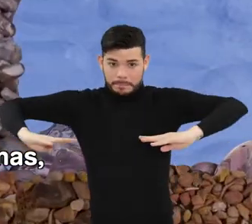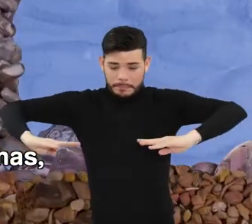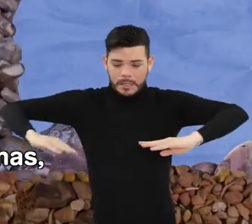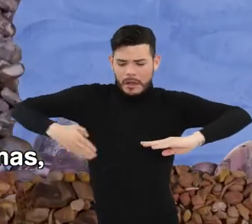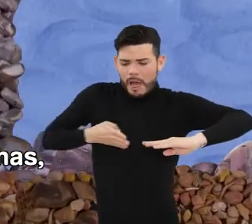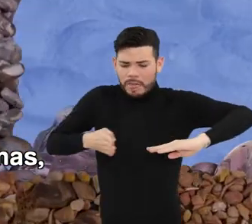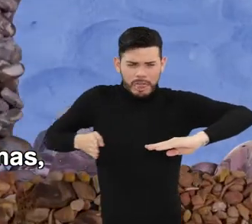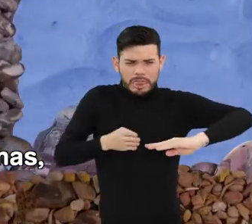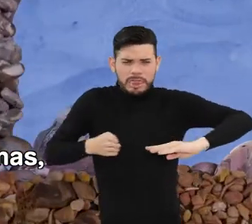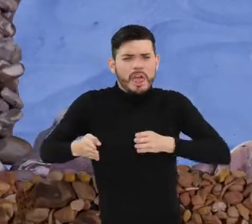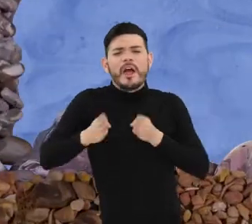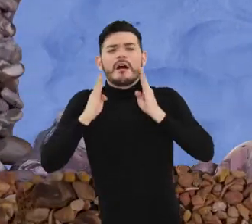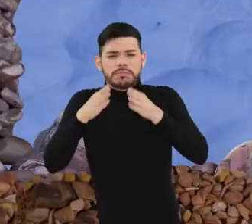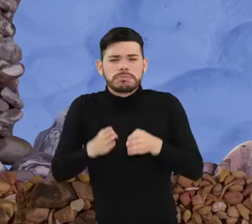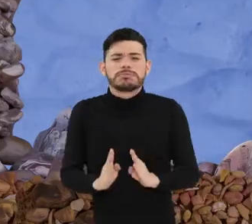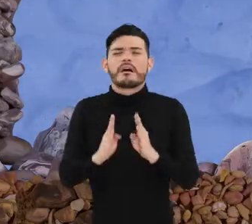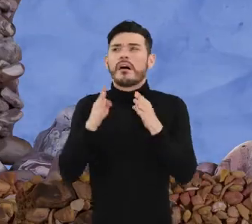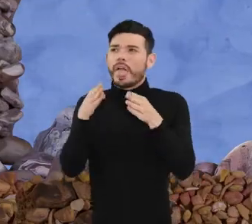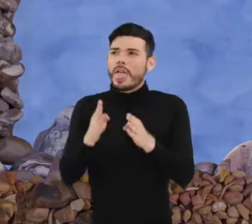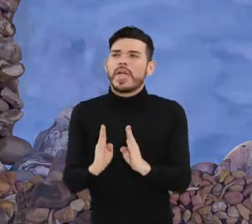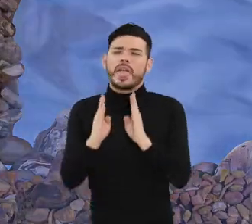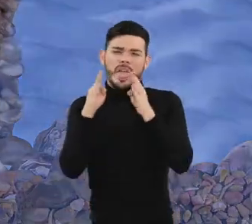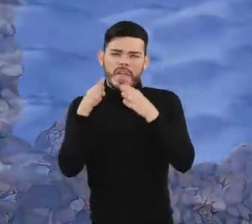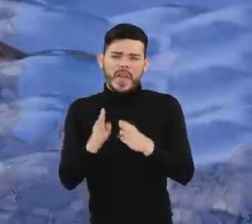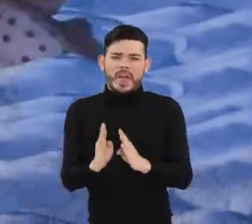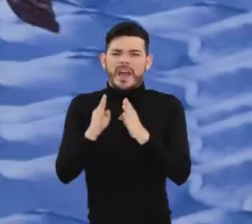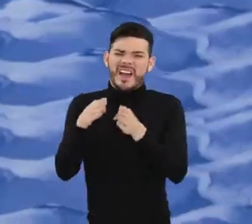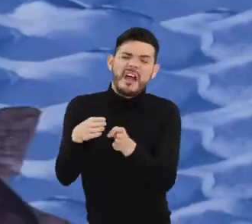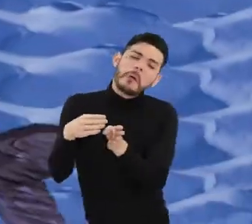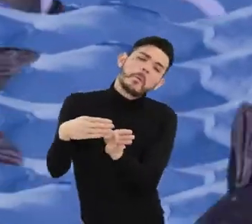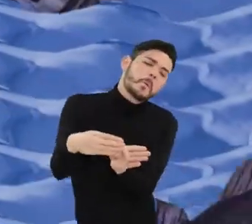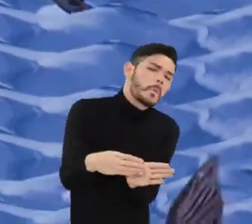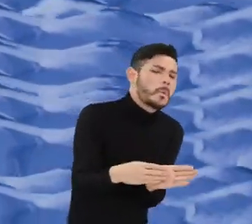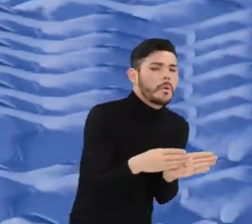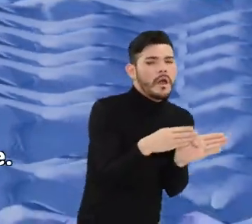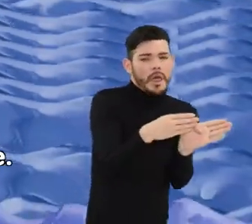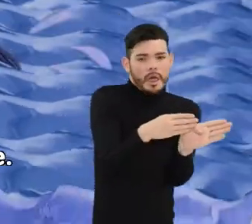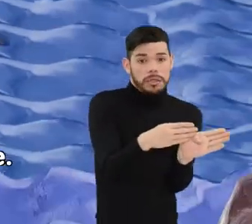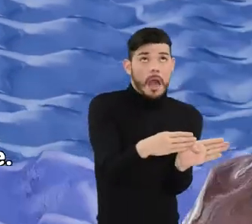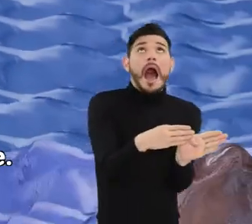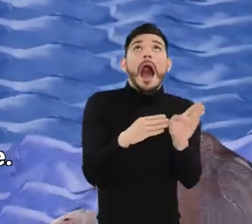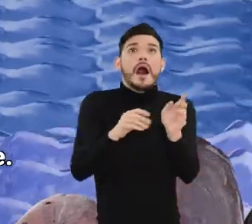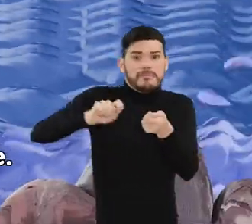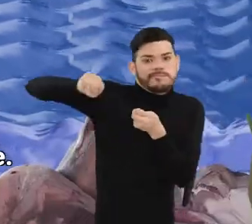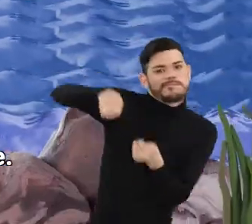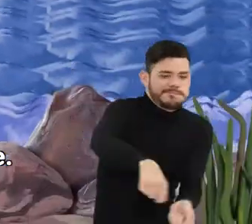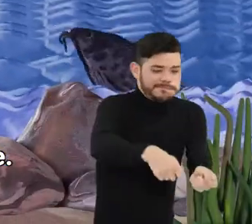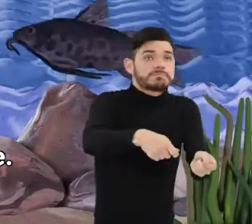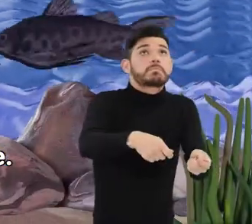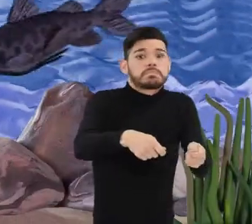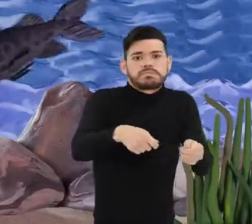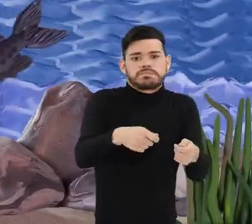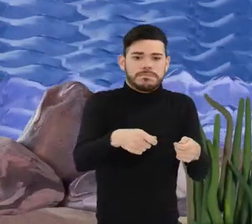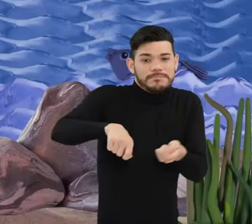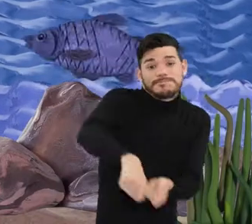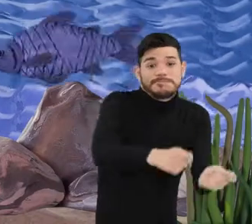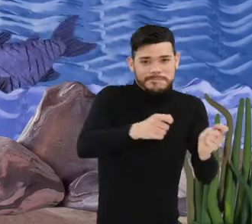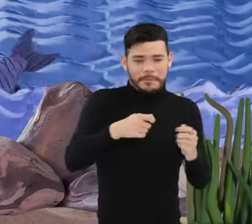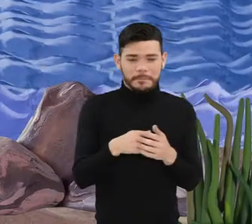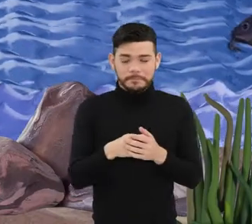llamadas camas, donde con sus cóngolos atrapan a los peces agotados que intentan refugiarse de la corriente.